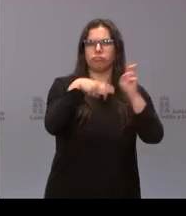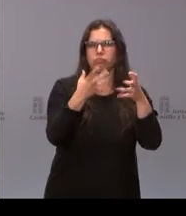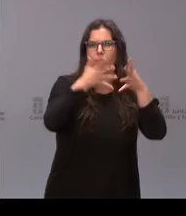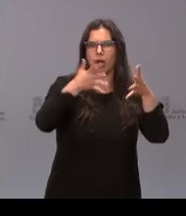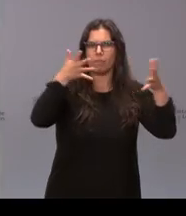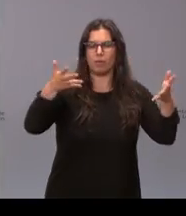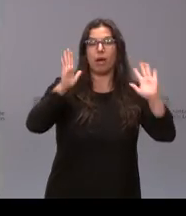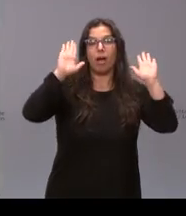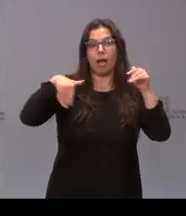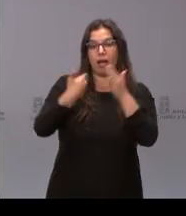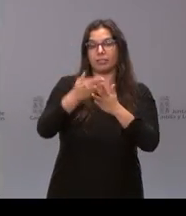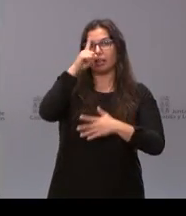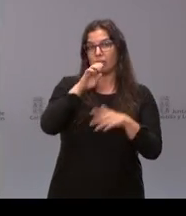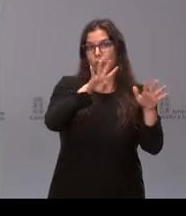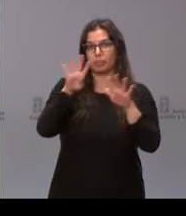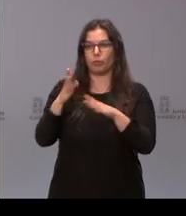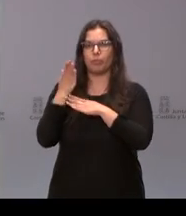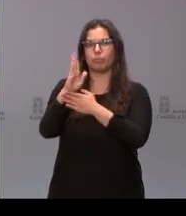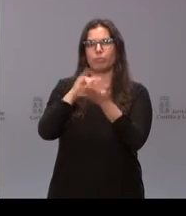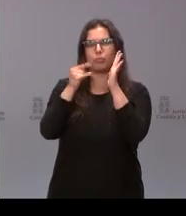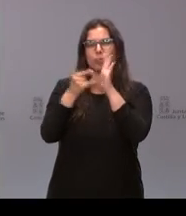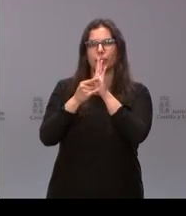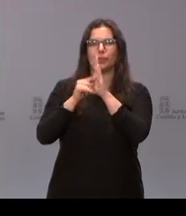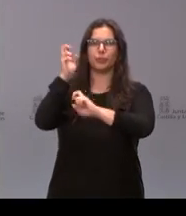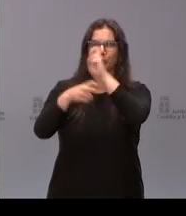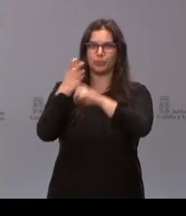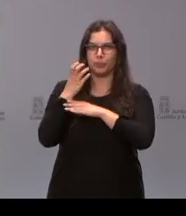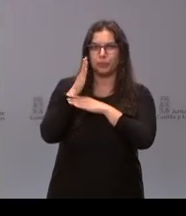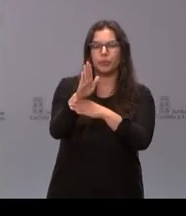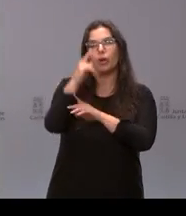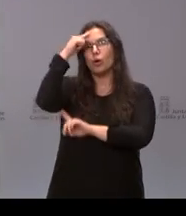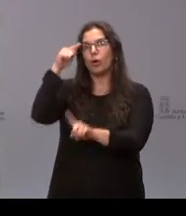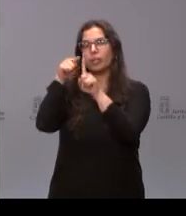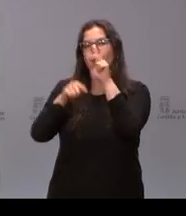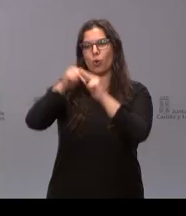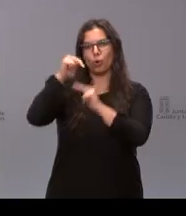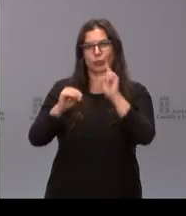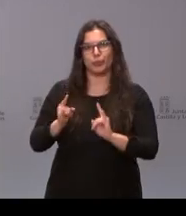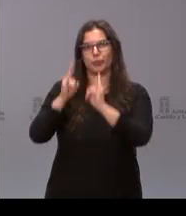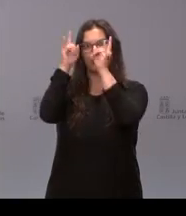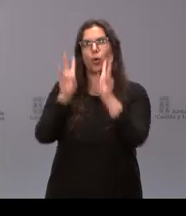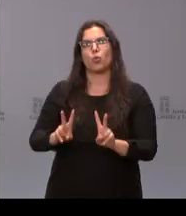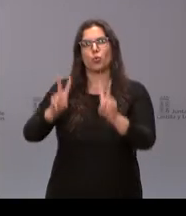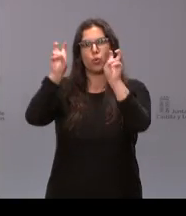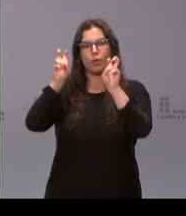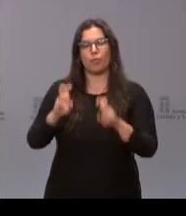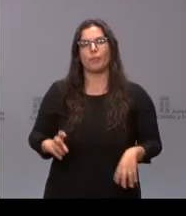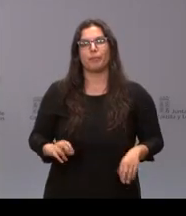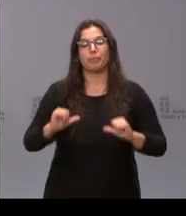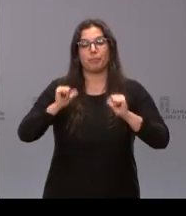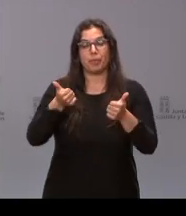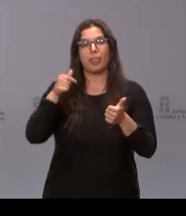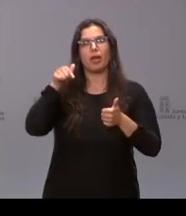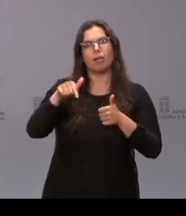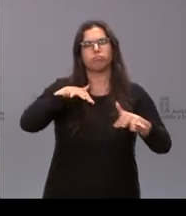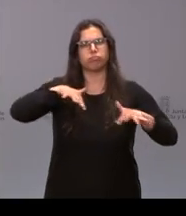presentó un proyecto de remodelación que chocó frontalmente con la aspiración a construir un nuevo edificio. Comenzó entonces